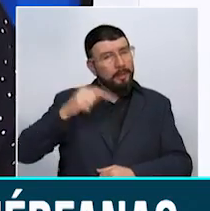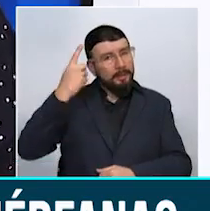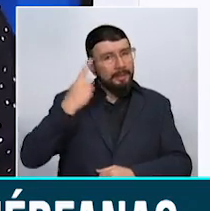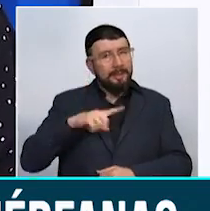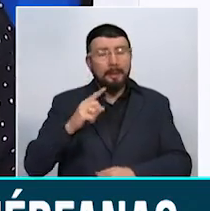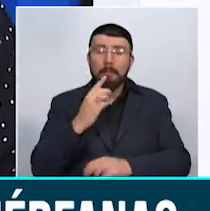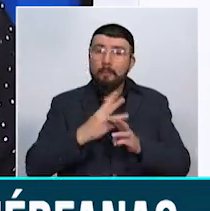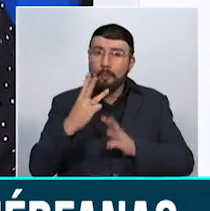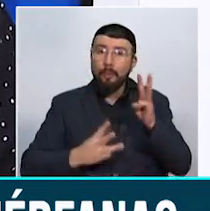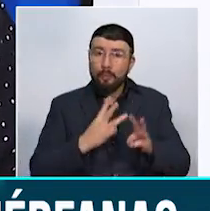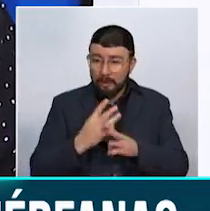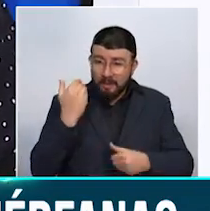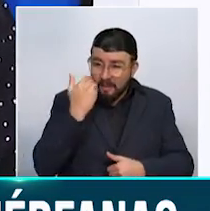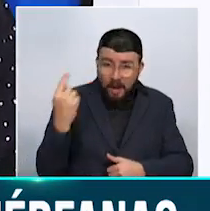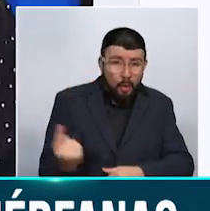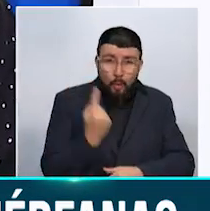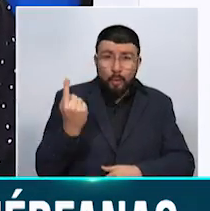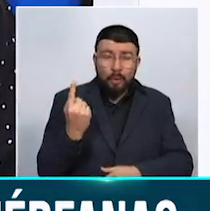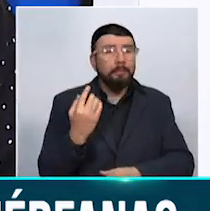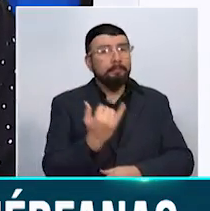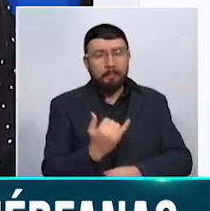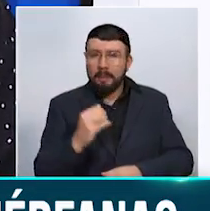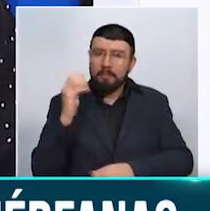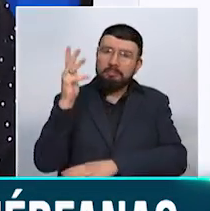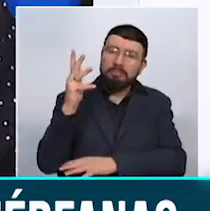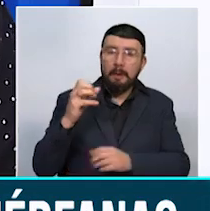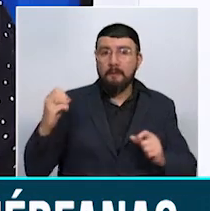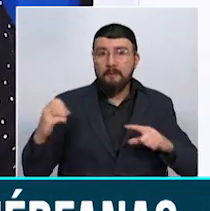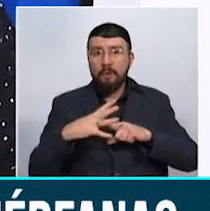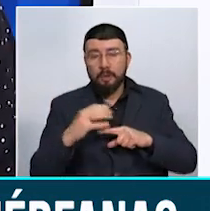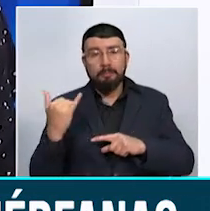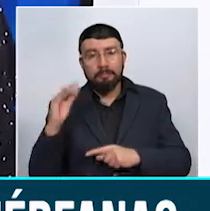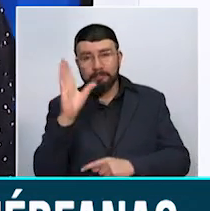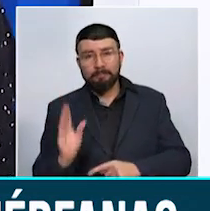estas enfermedades, se realizó en el Quindío el primer foro departamental sobre este tema.